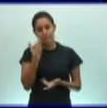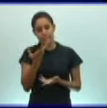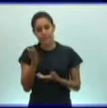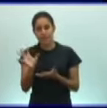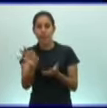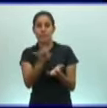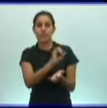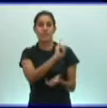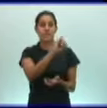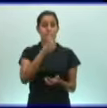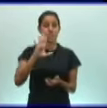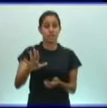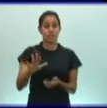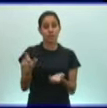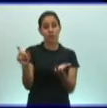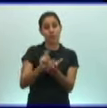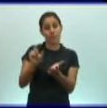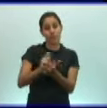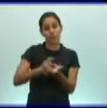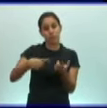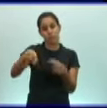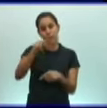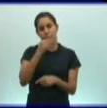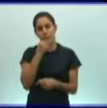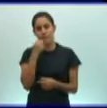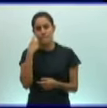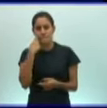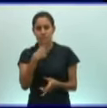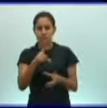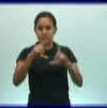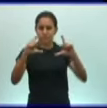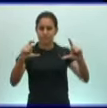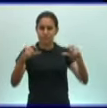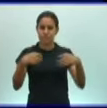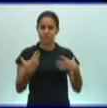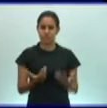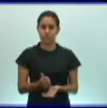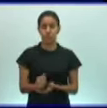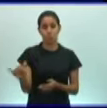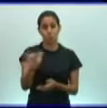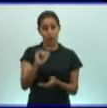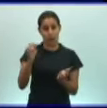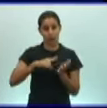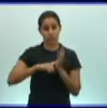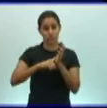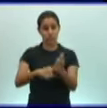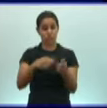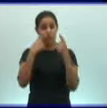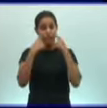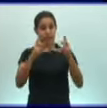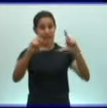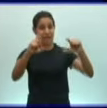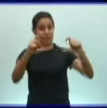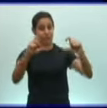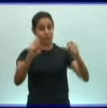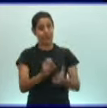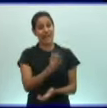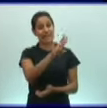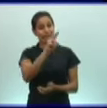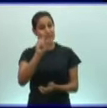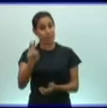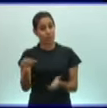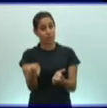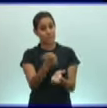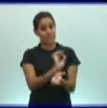libro de texto, ustedes pueden encontrar esta definición y también les sugiero que vean la figura 32 del libro de texto,